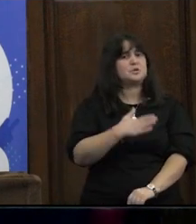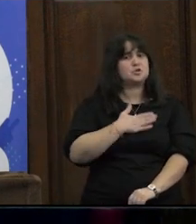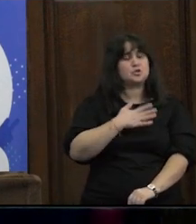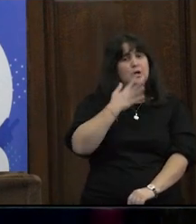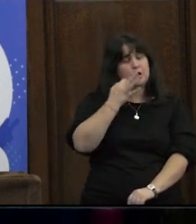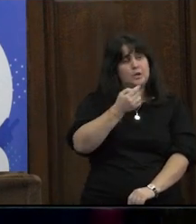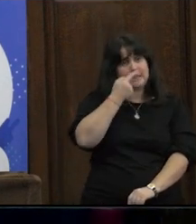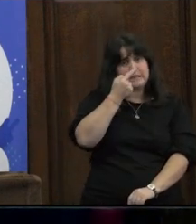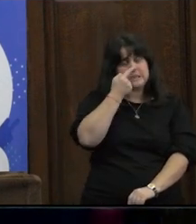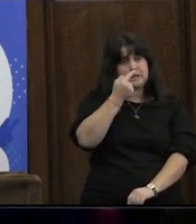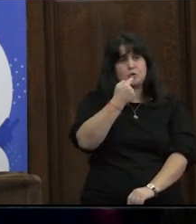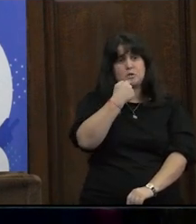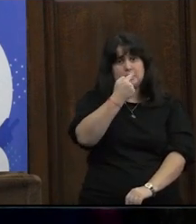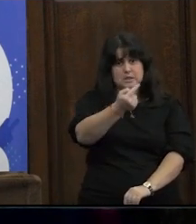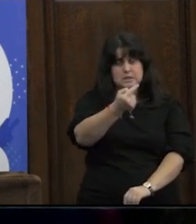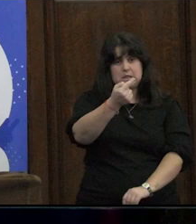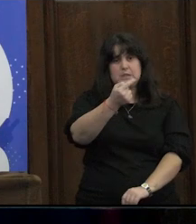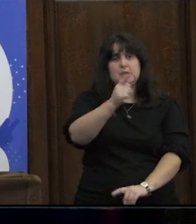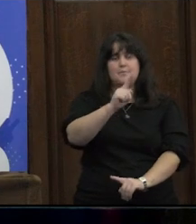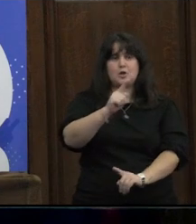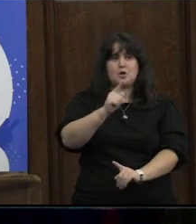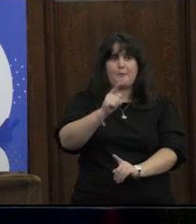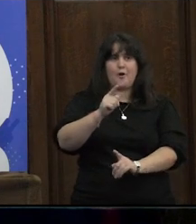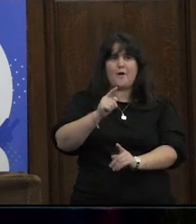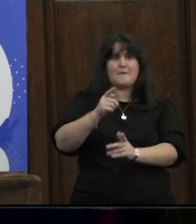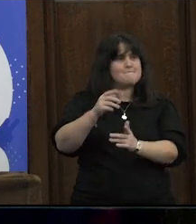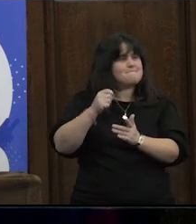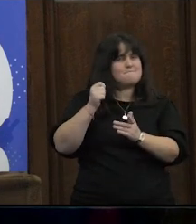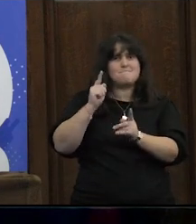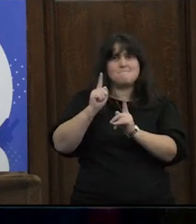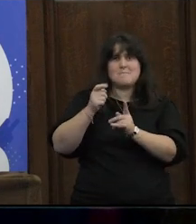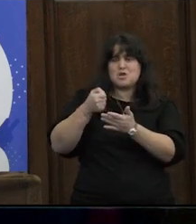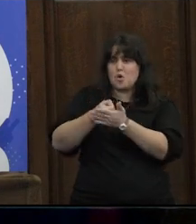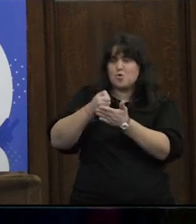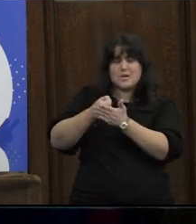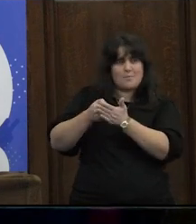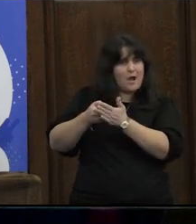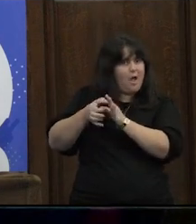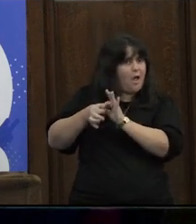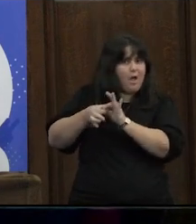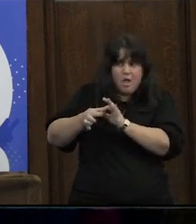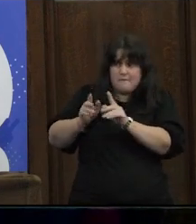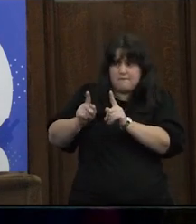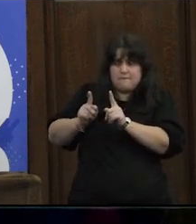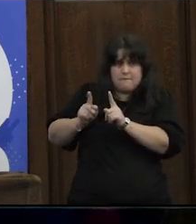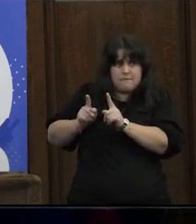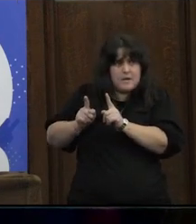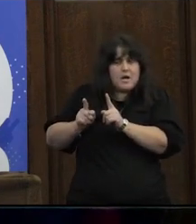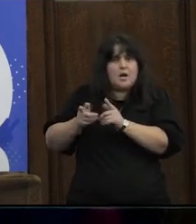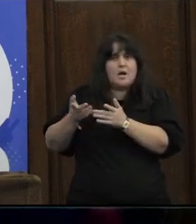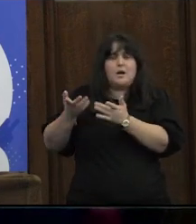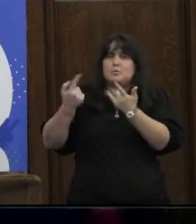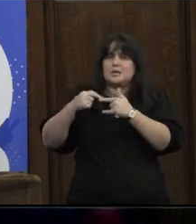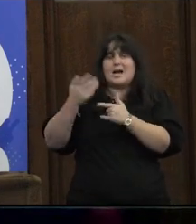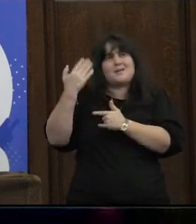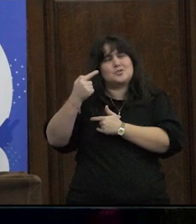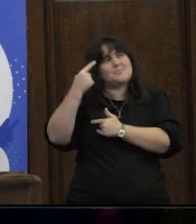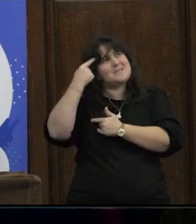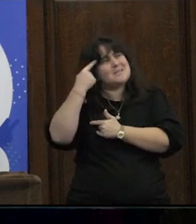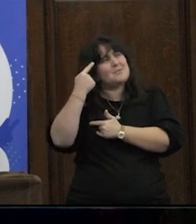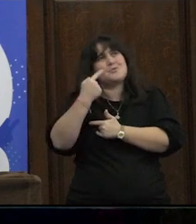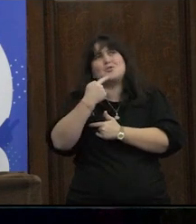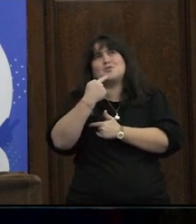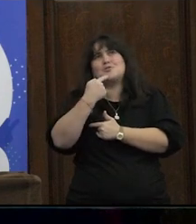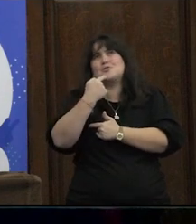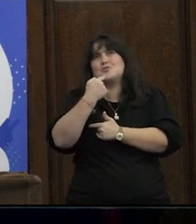a mí me parece muy interesante eso que planteas de quedar entrampado en las propias lógicas porque yo hace tiempo lo venía pensando y no encontraba como las palabras